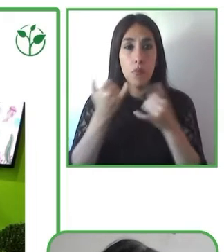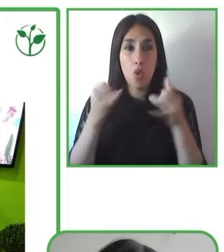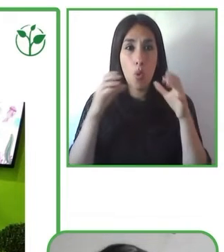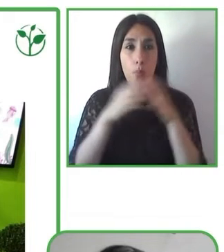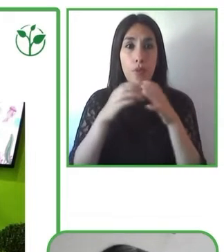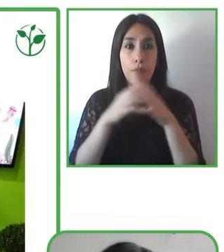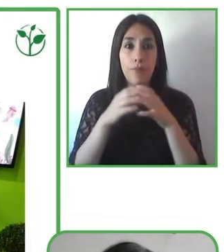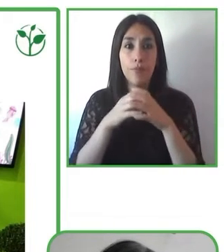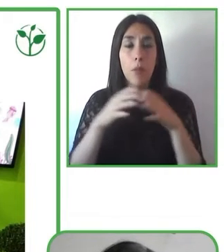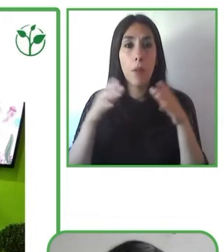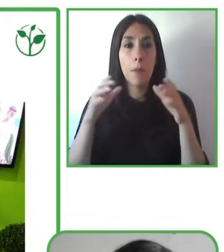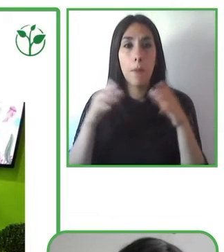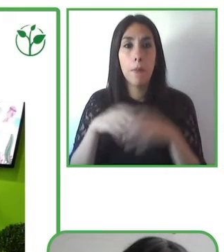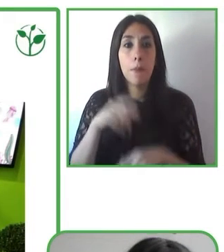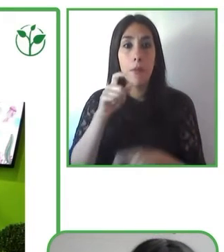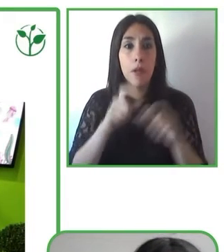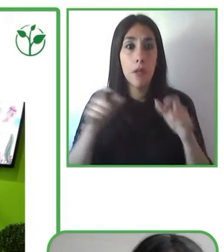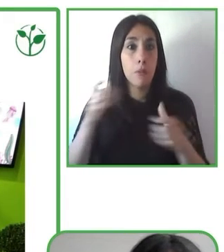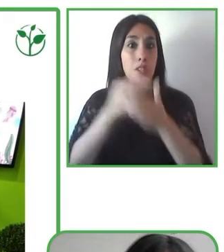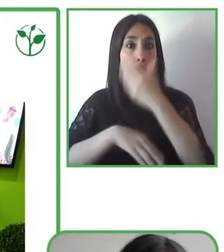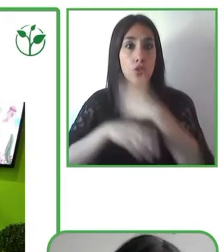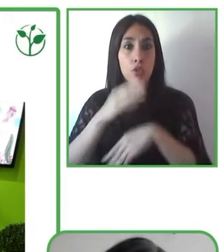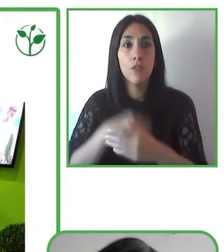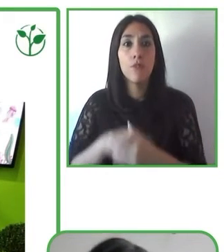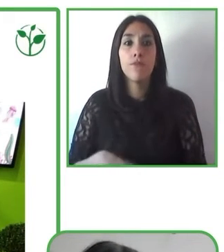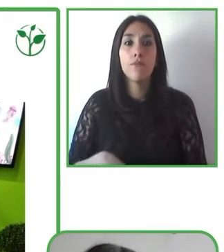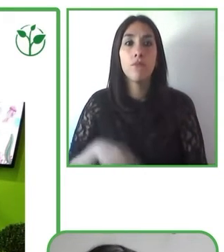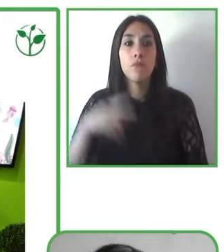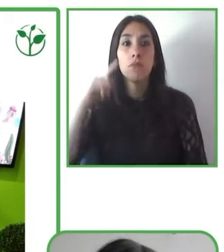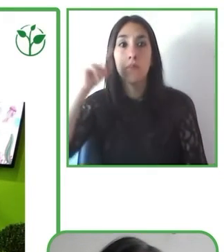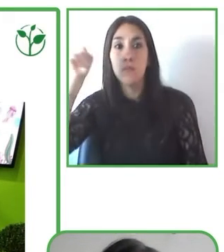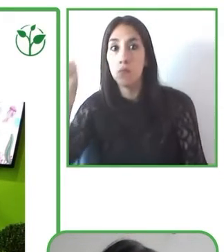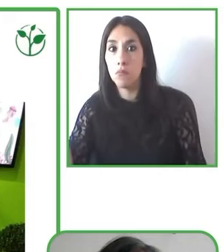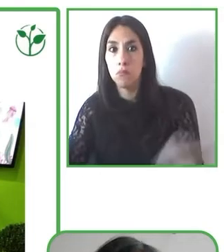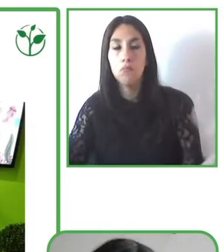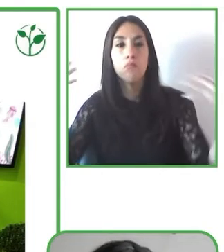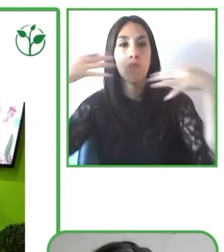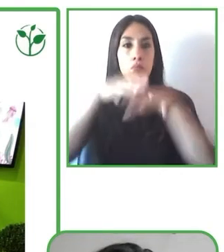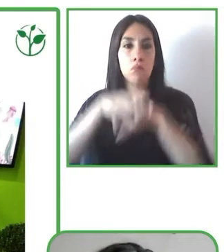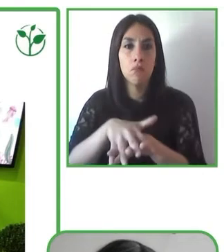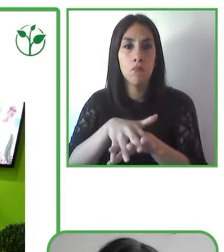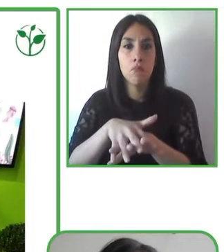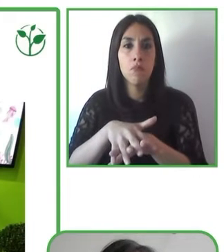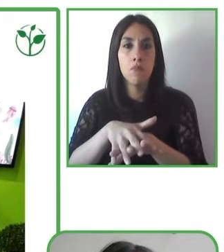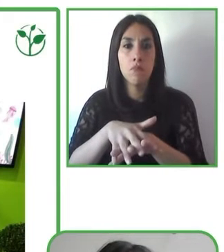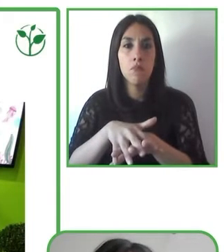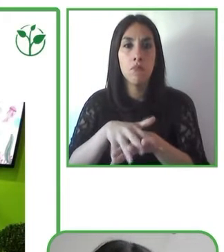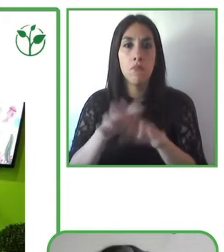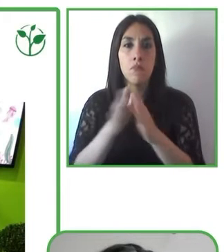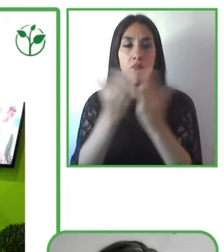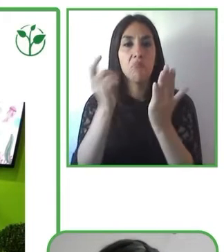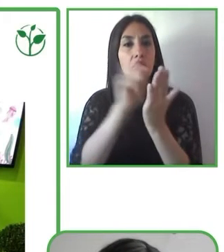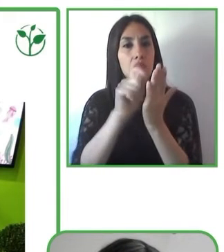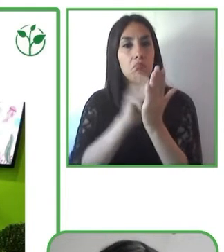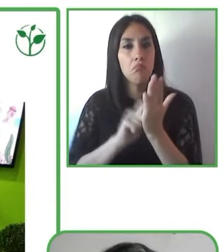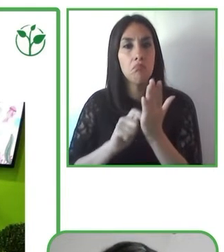construyendo este libro a partir del principio del diseño para todos. Al final, los alumnos